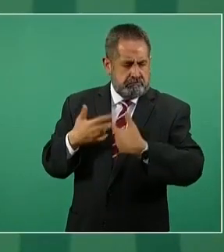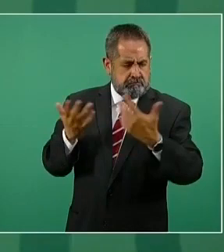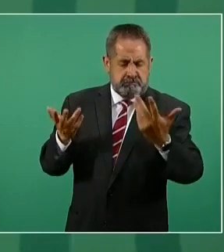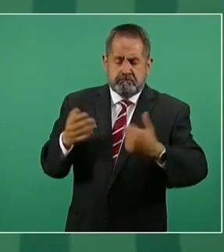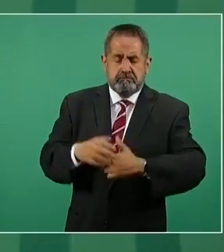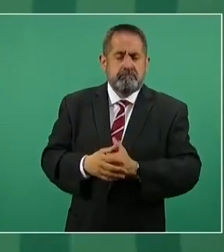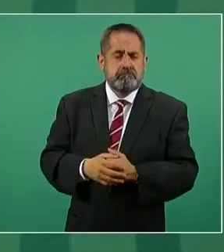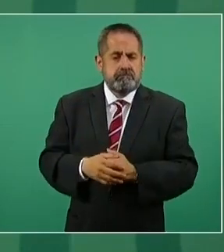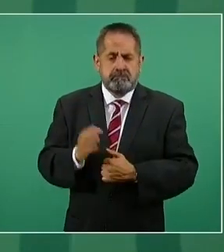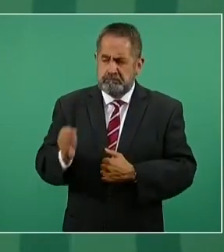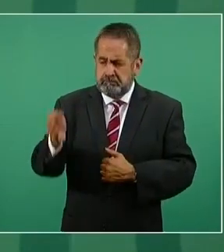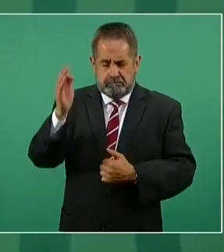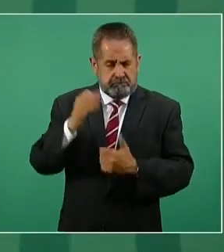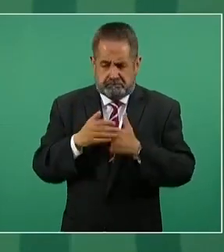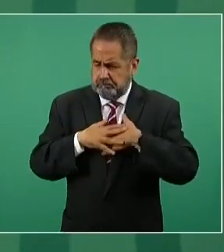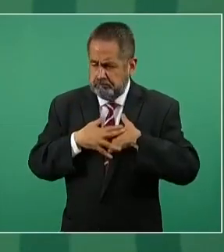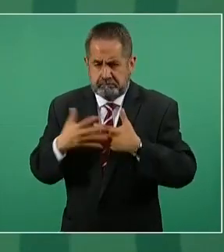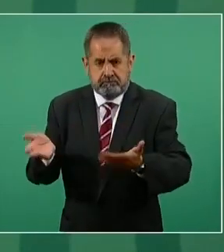a entera disposición